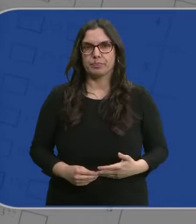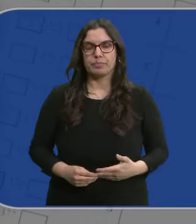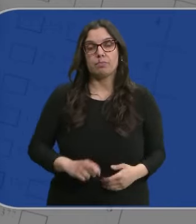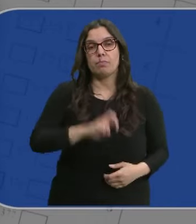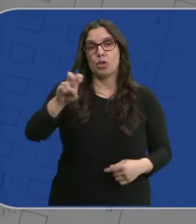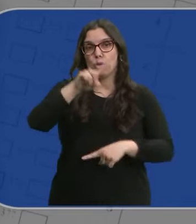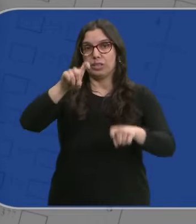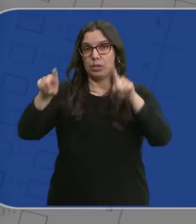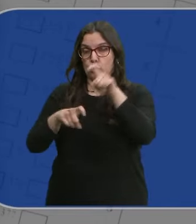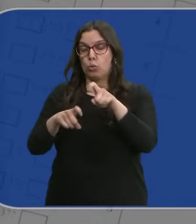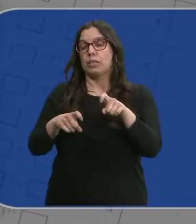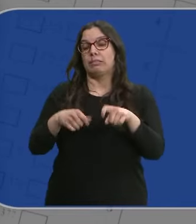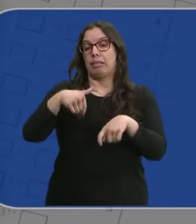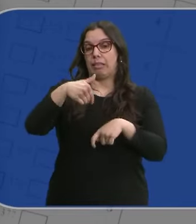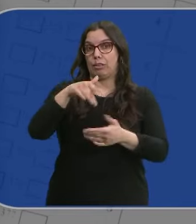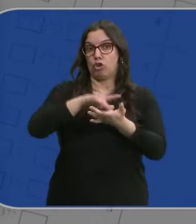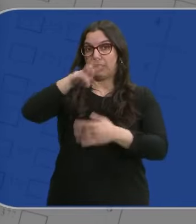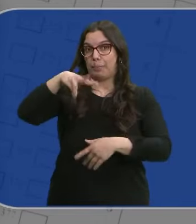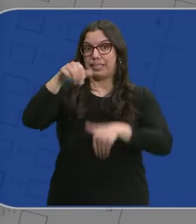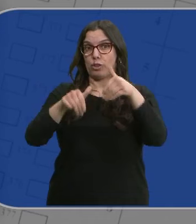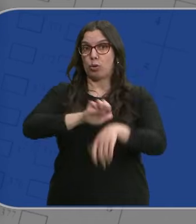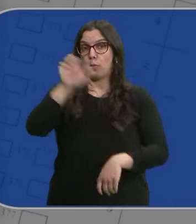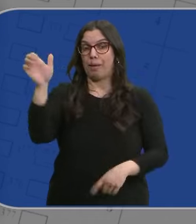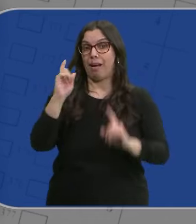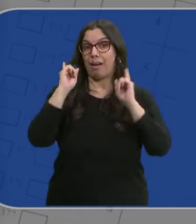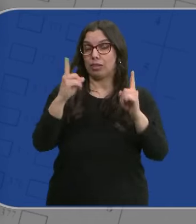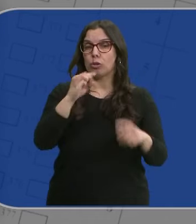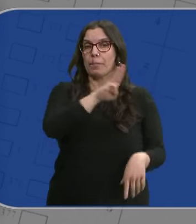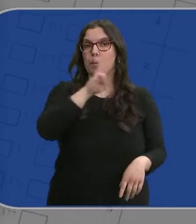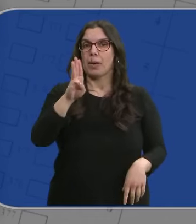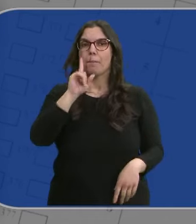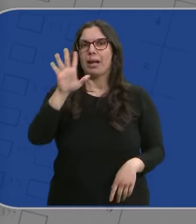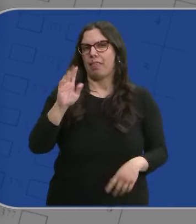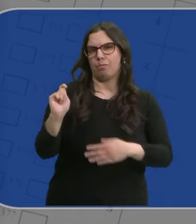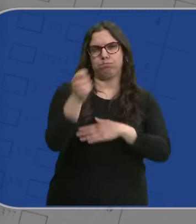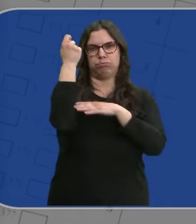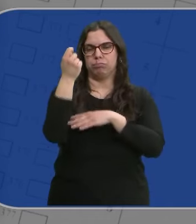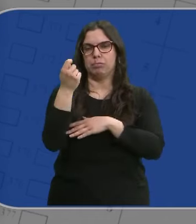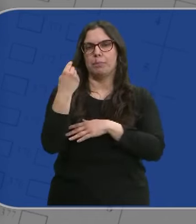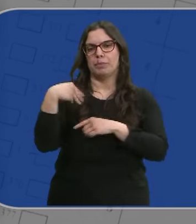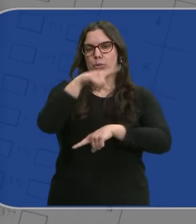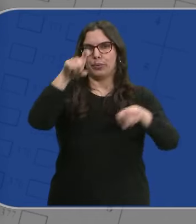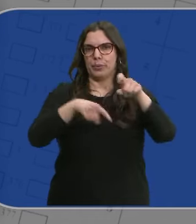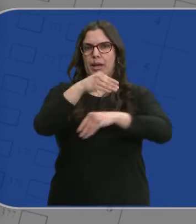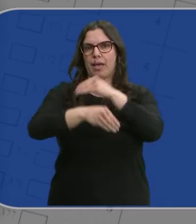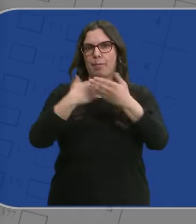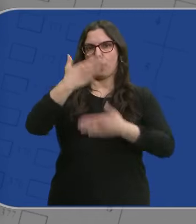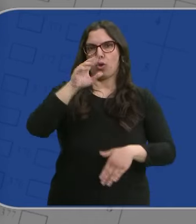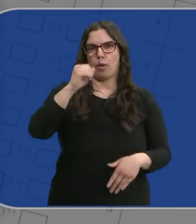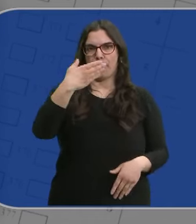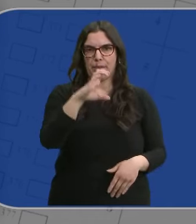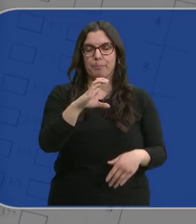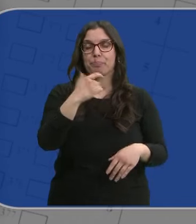Otra encuesta. Tres meses de las elecciones europeas, el Partido Popular se perfila como claro vencedor según el sondeo que publica hoy ABC.